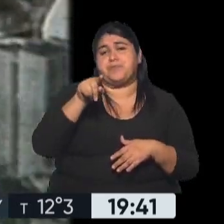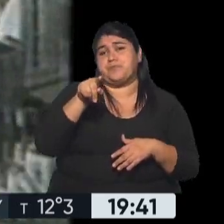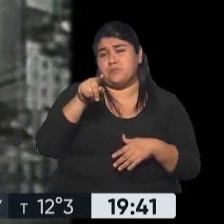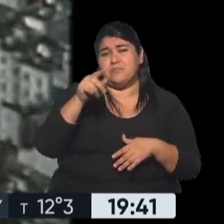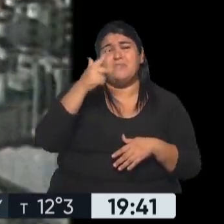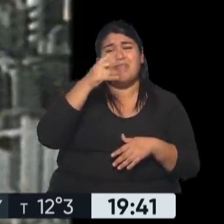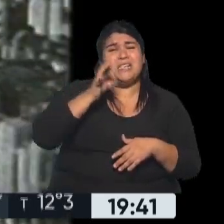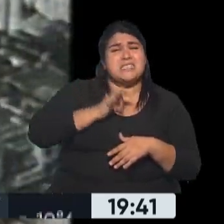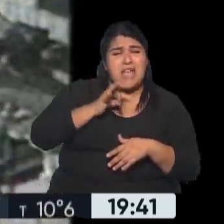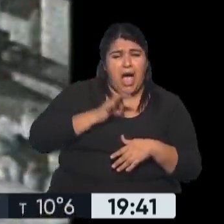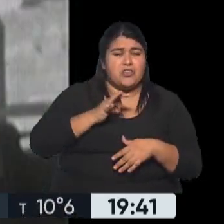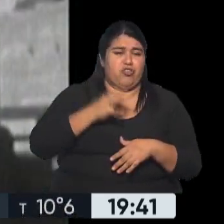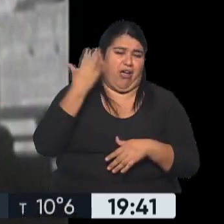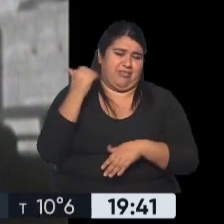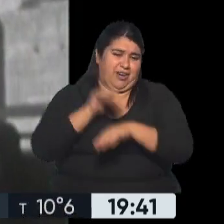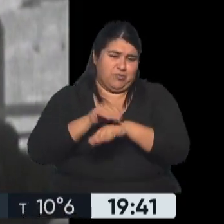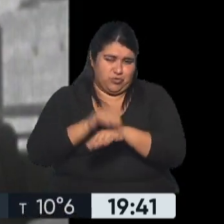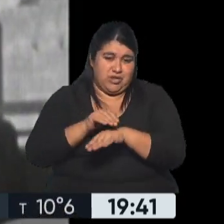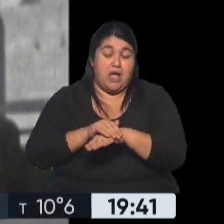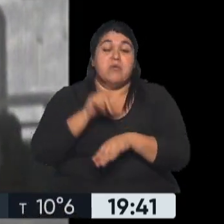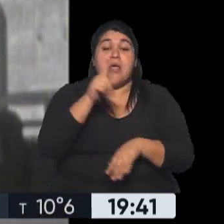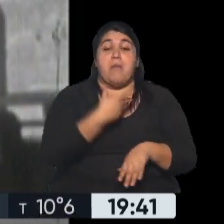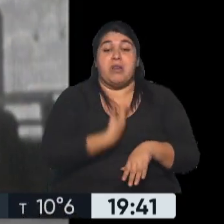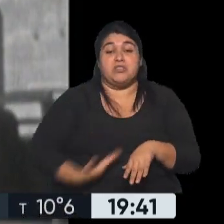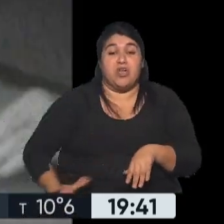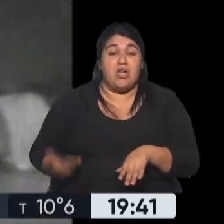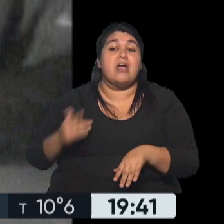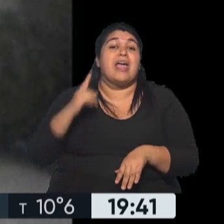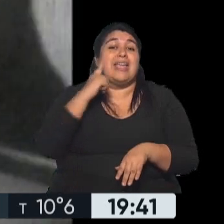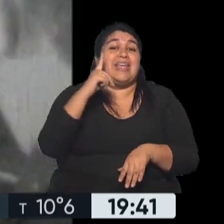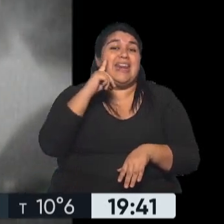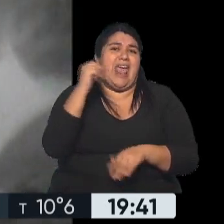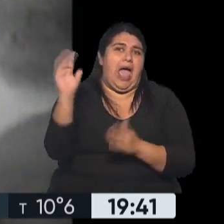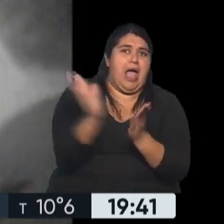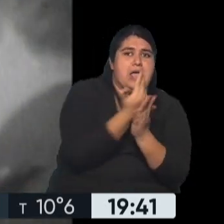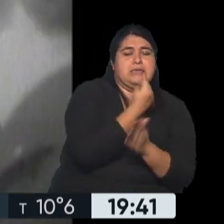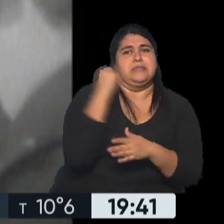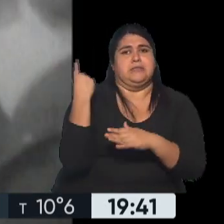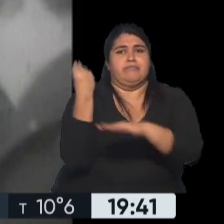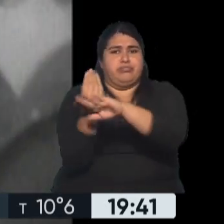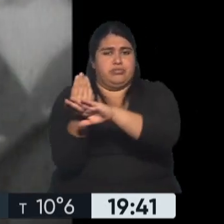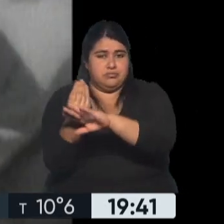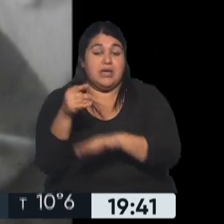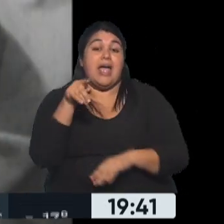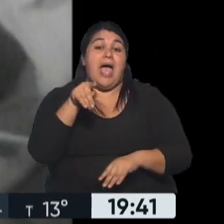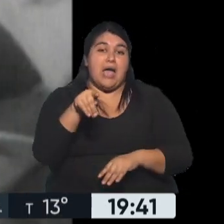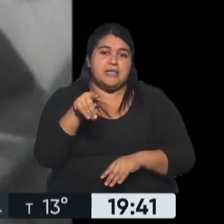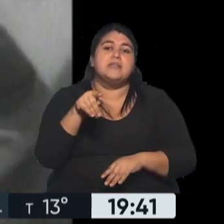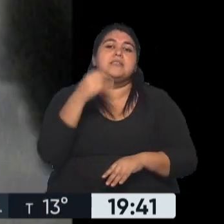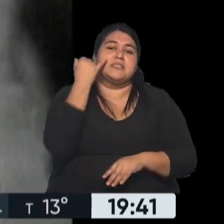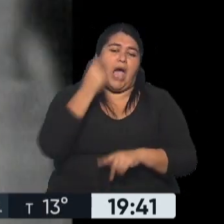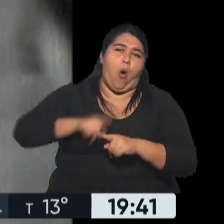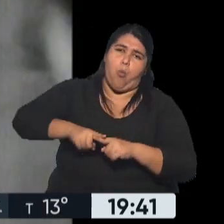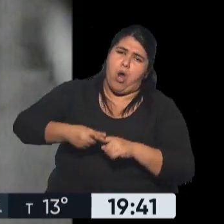hacía tres años por Honganía, tras el derrocamiento del presidente radical Arturo Ilia, era creciente y ya se manifestaba en